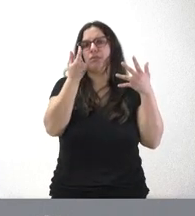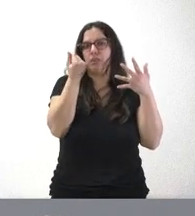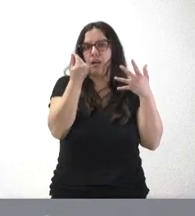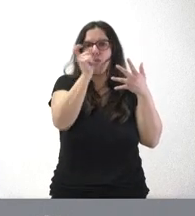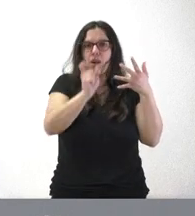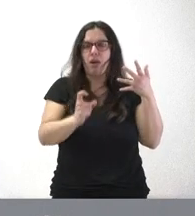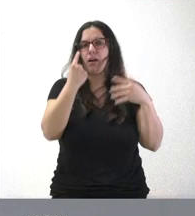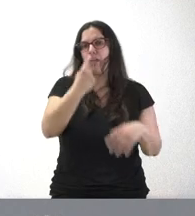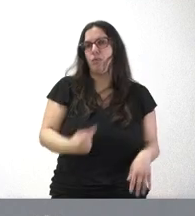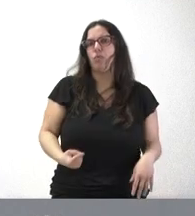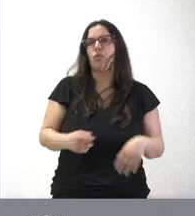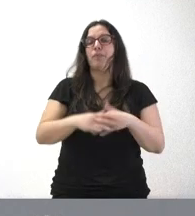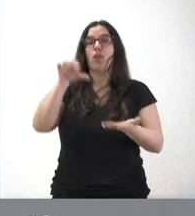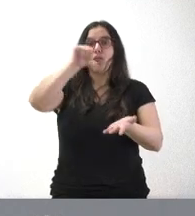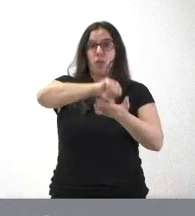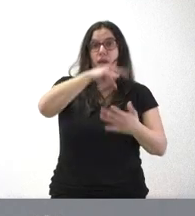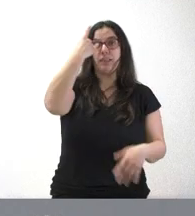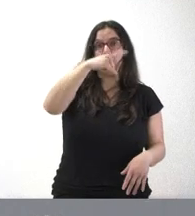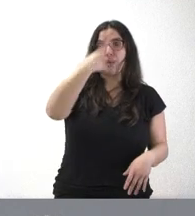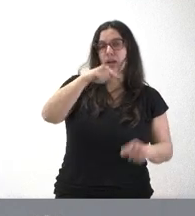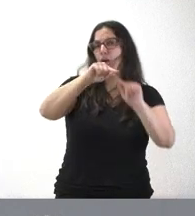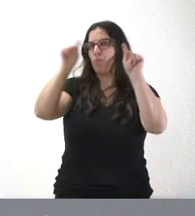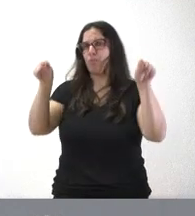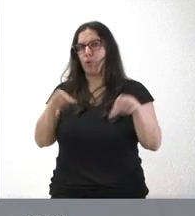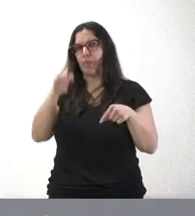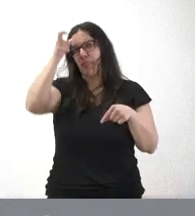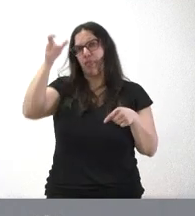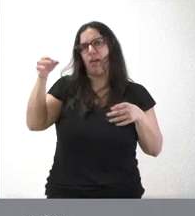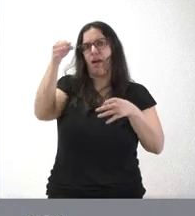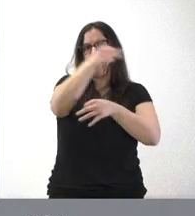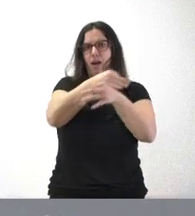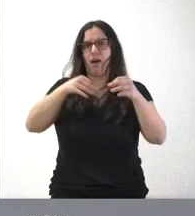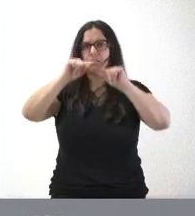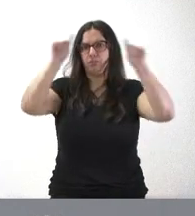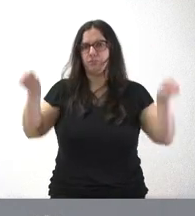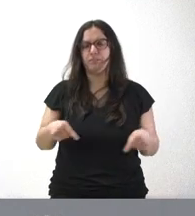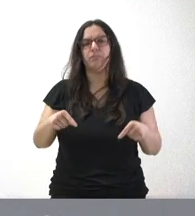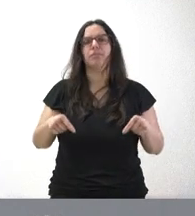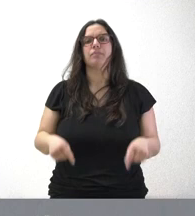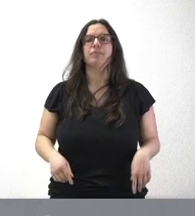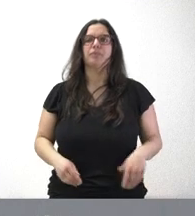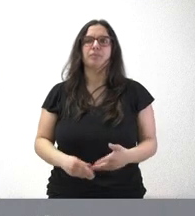ellos, tanto en la ciudad de Salamanca como en los municipios de la provincia.